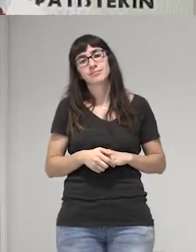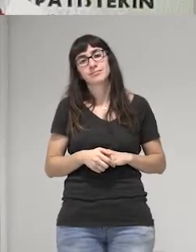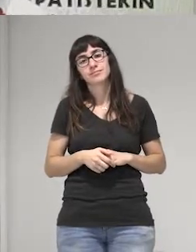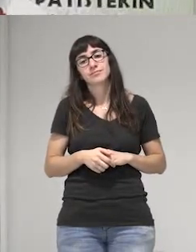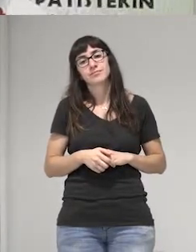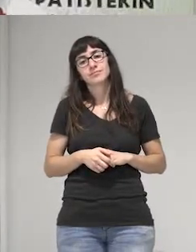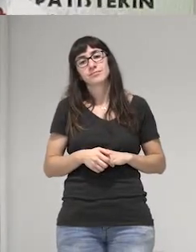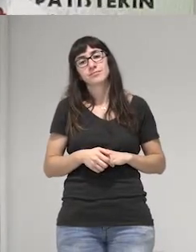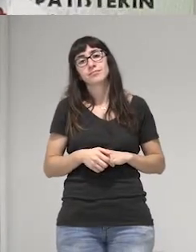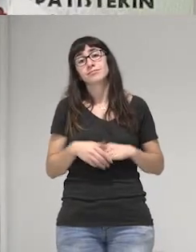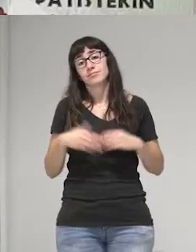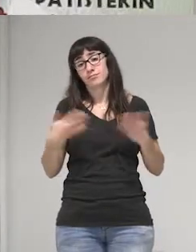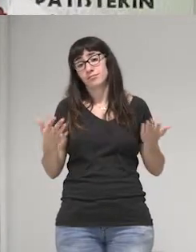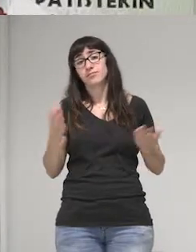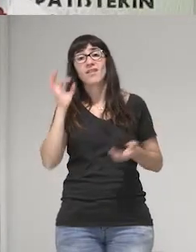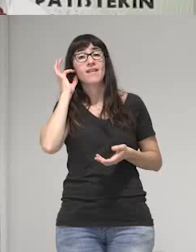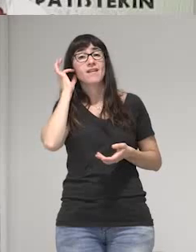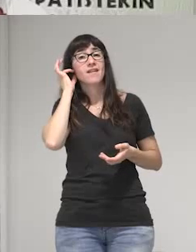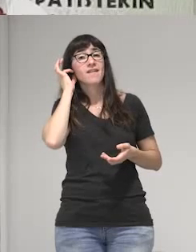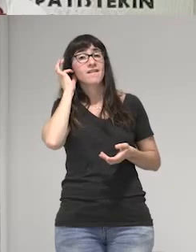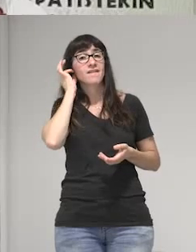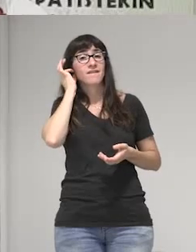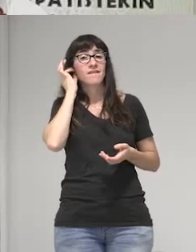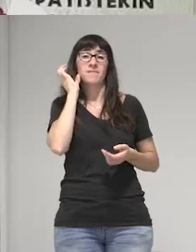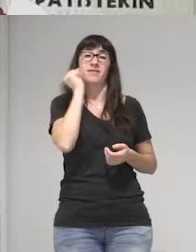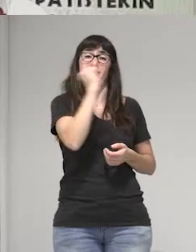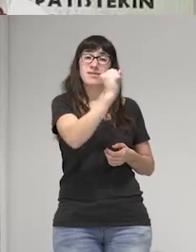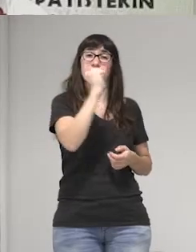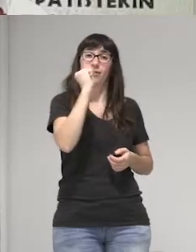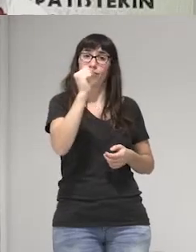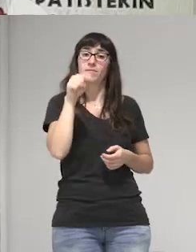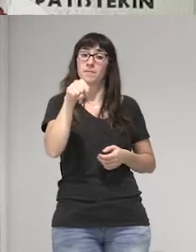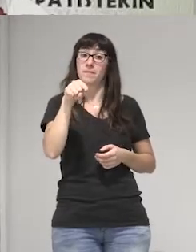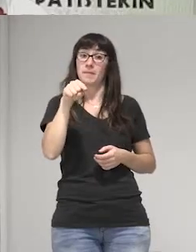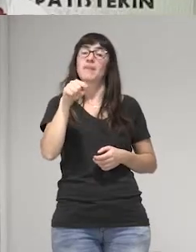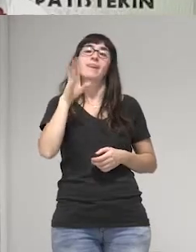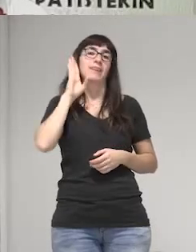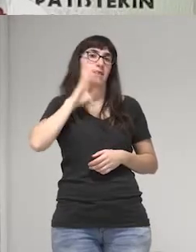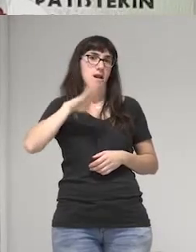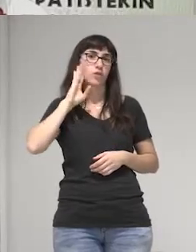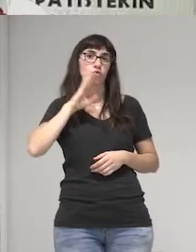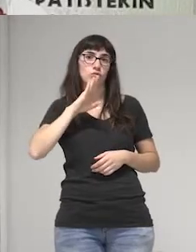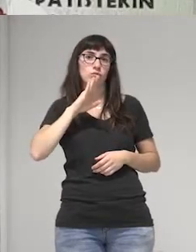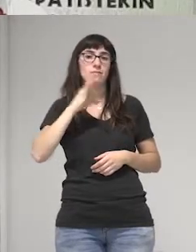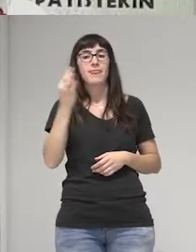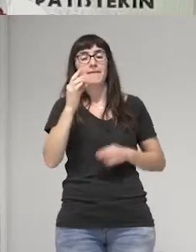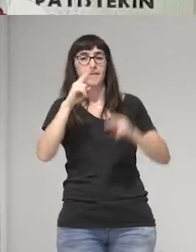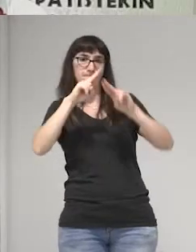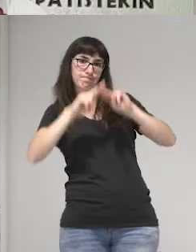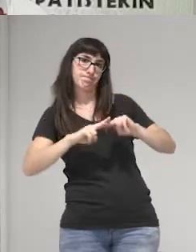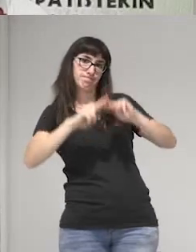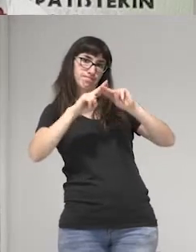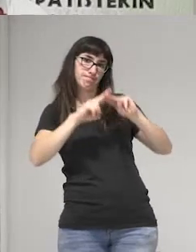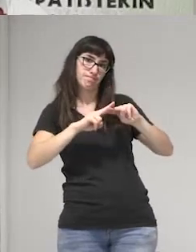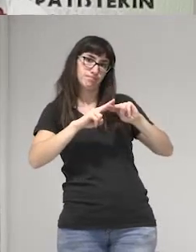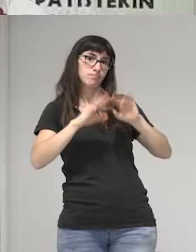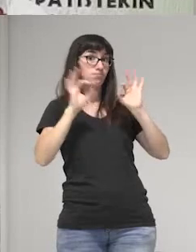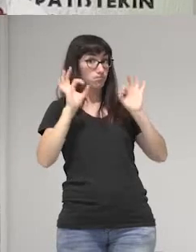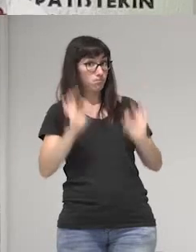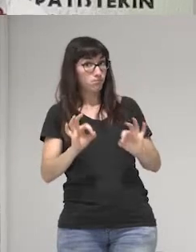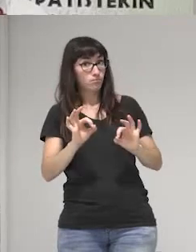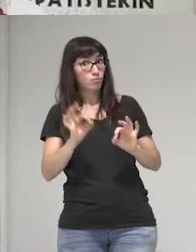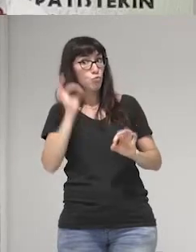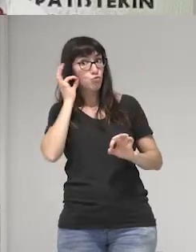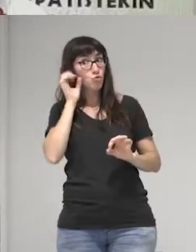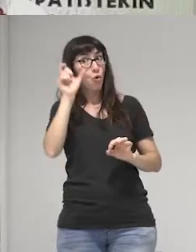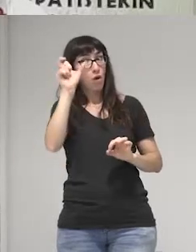Bueno los femicidios como delito deben ser comprobados porque fue un asesinato en contra de las mujeres